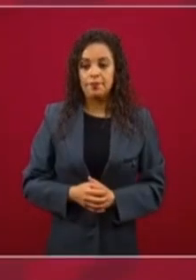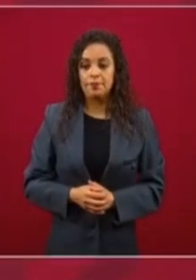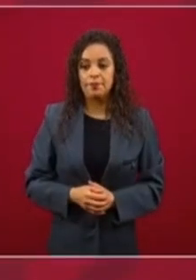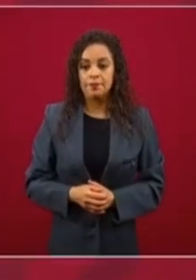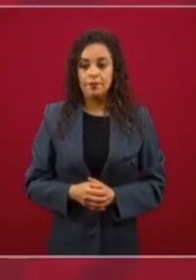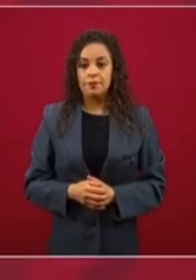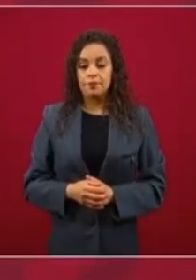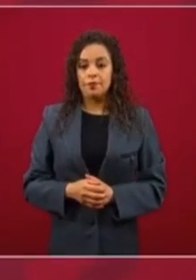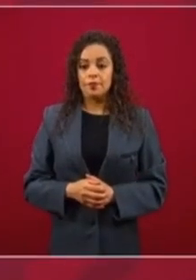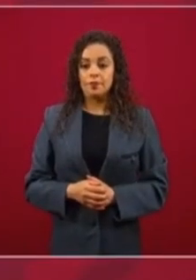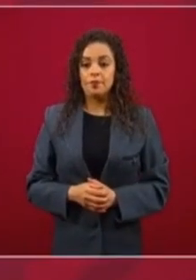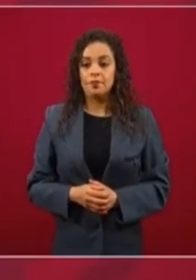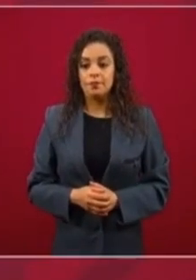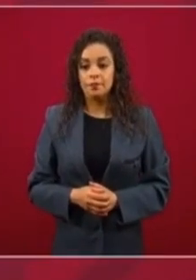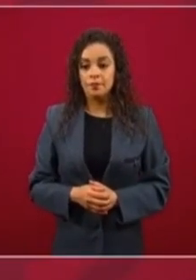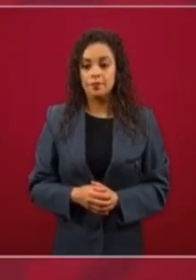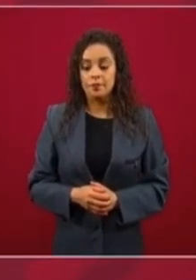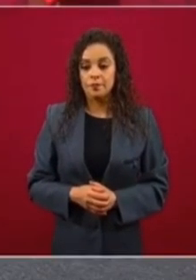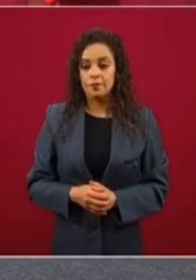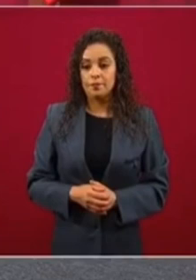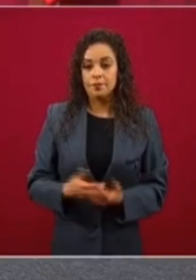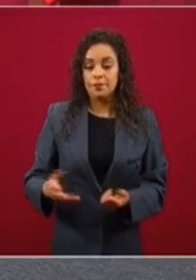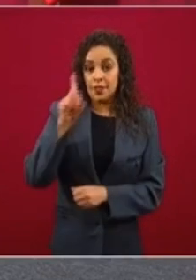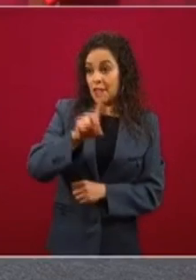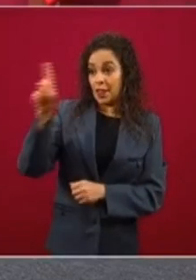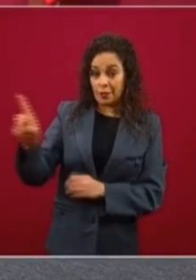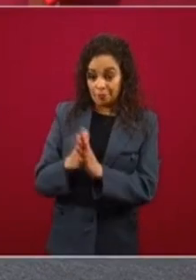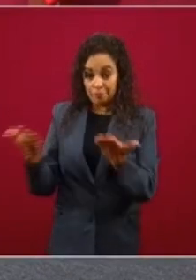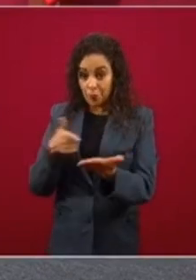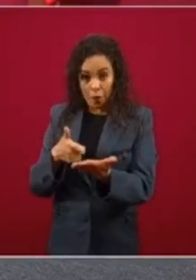Si ya el diccionario no sirve.